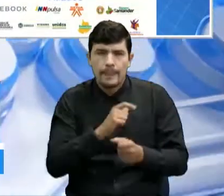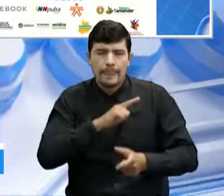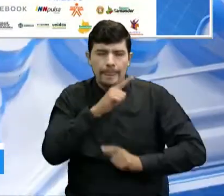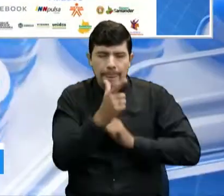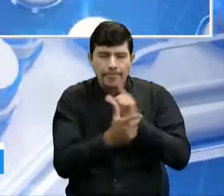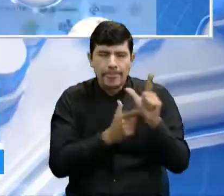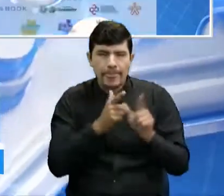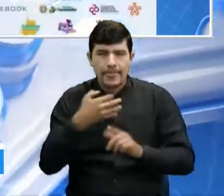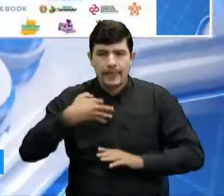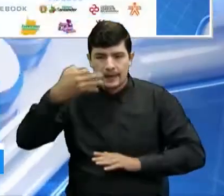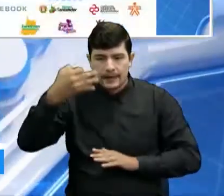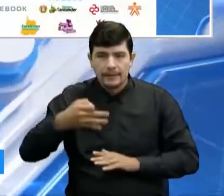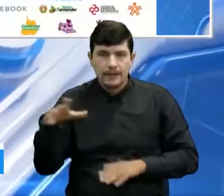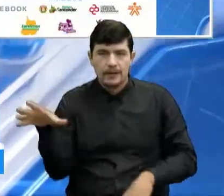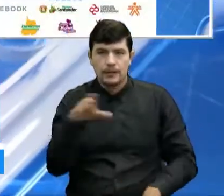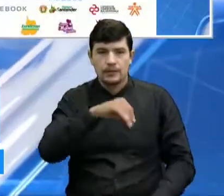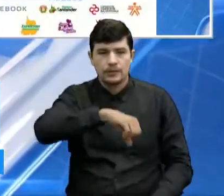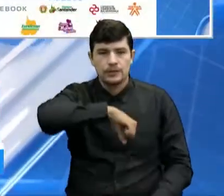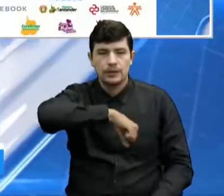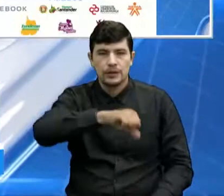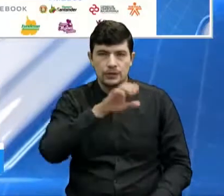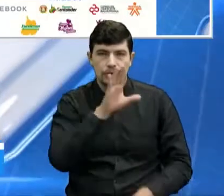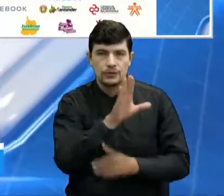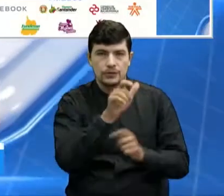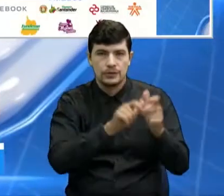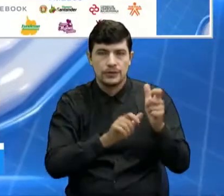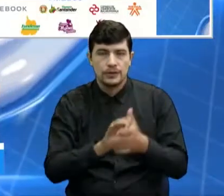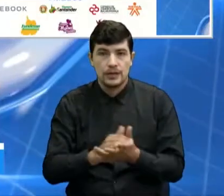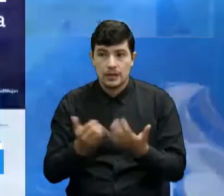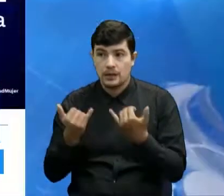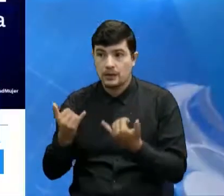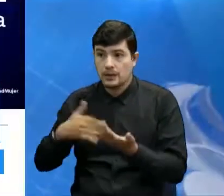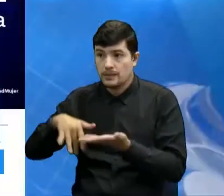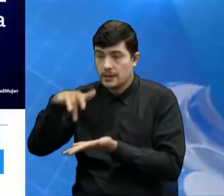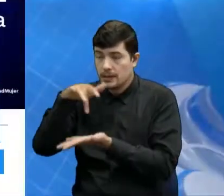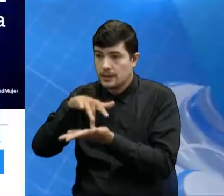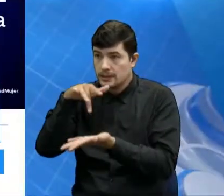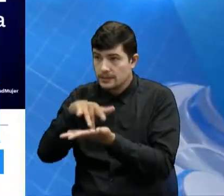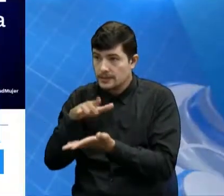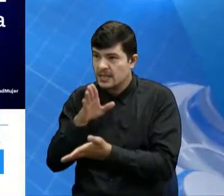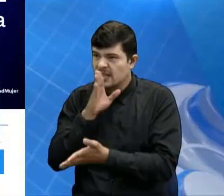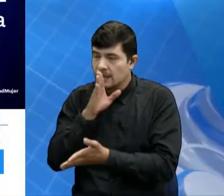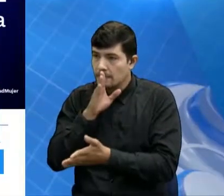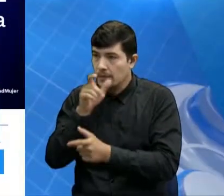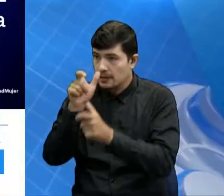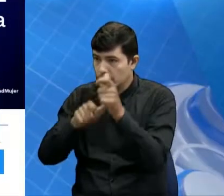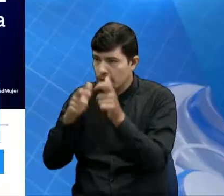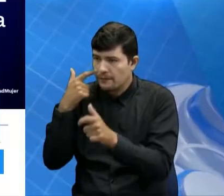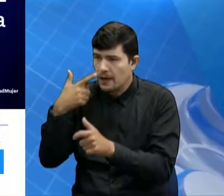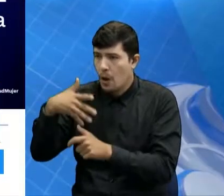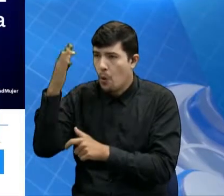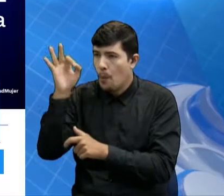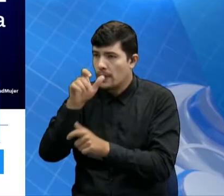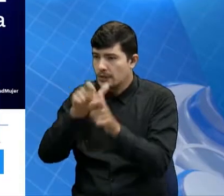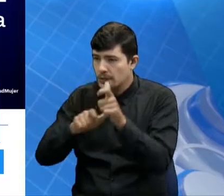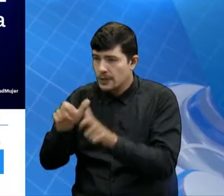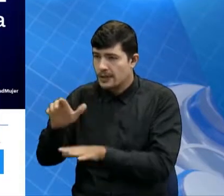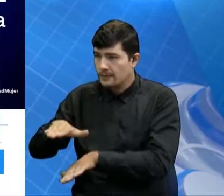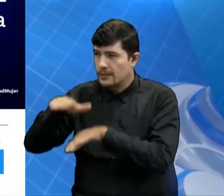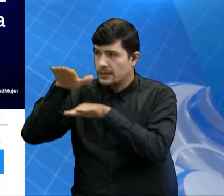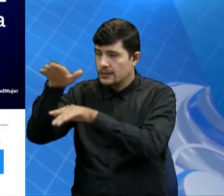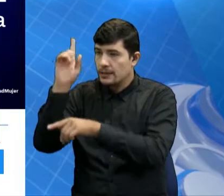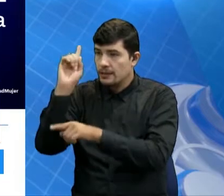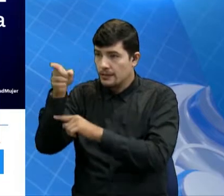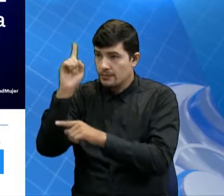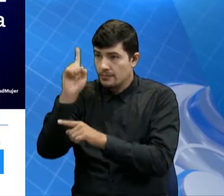por la dignificación de los derechos de ellas. ¿Van a estar presentes también personalidades o representantes de la Presidencia de la República, Andrea? ¿De quién se